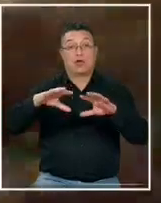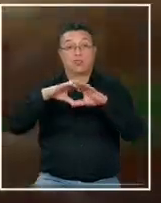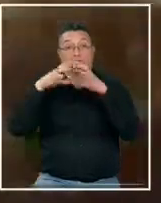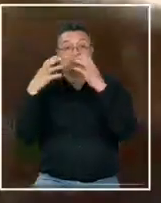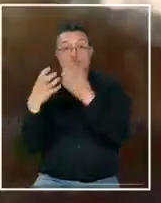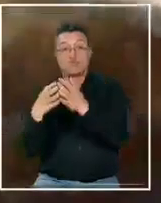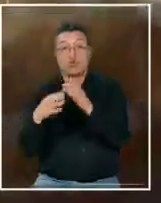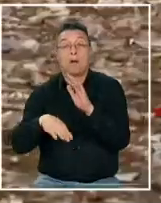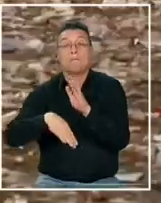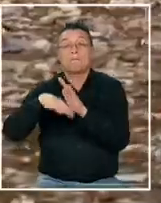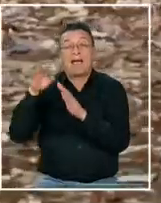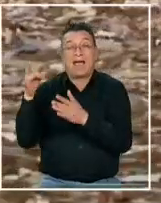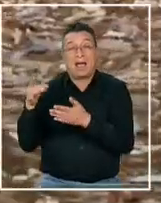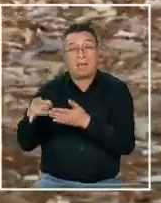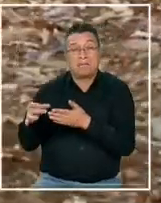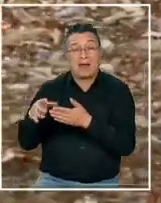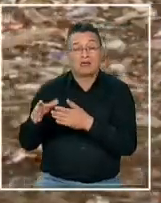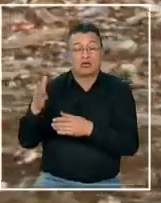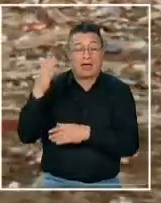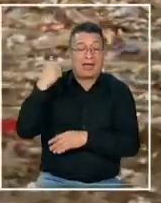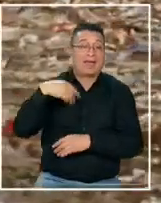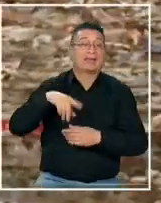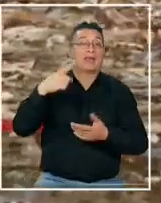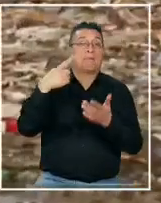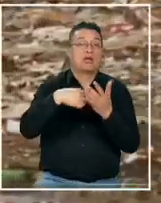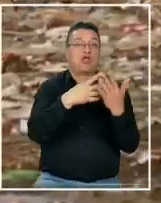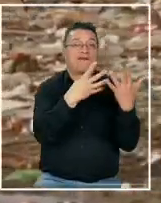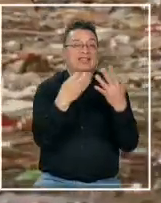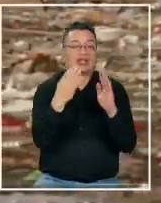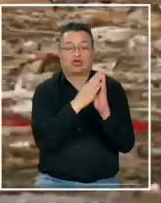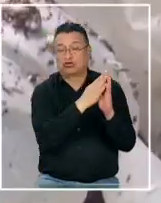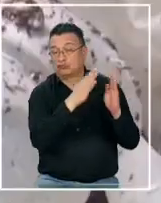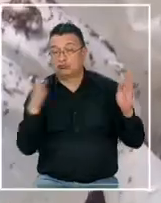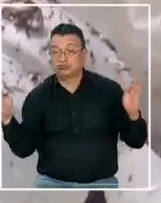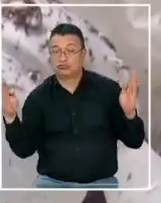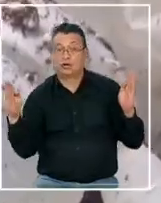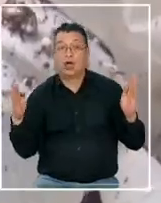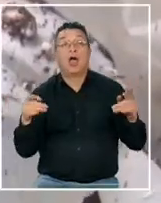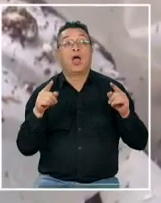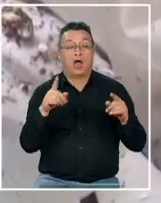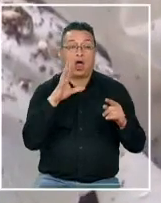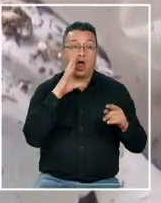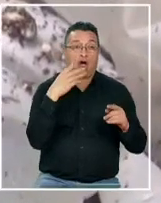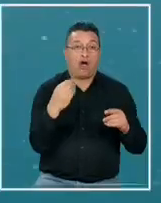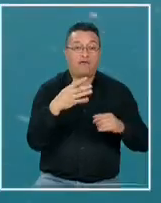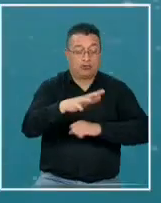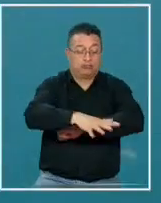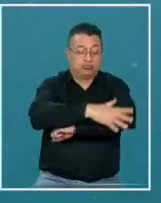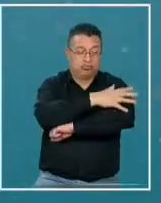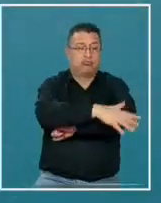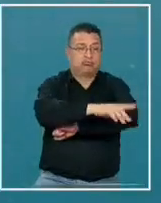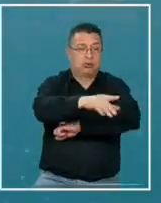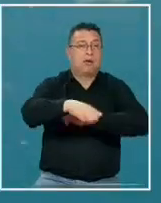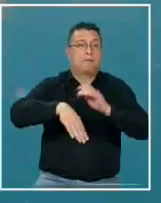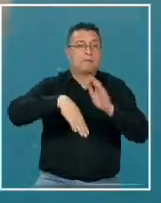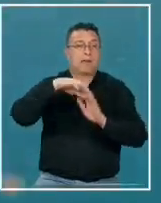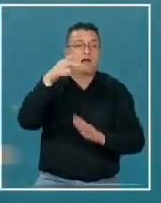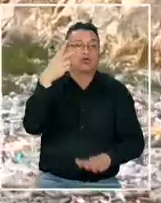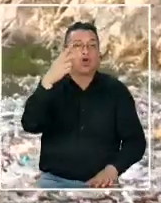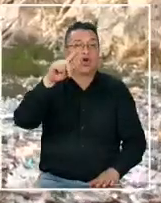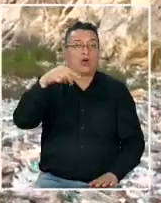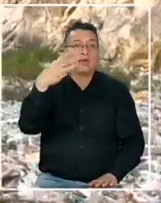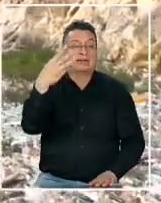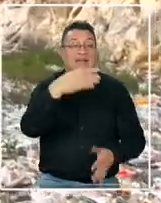mundo más plástico que en todo el siglo XX y su presencia es evidente pues el océano ya alberga más de 2,3